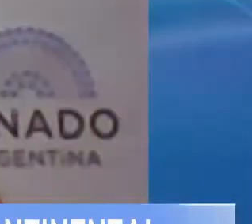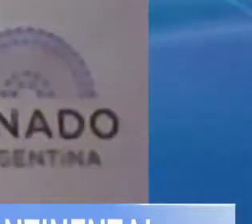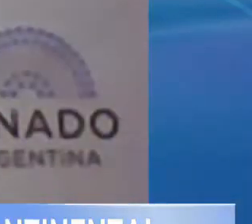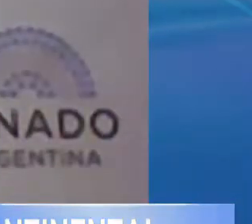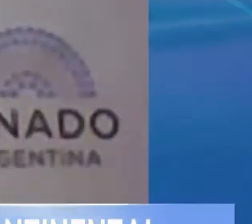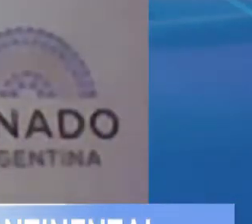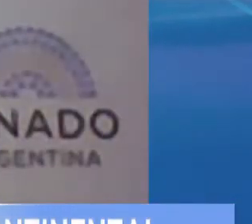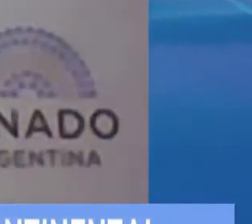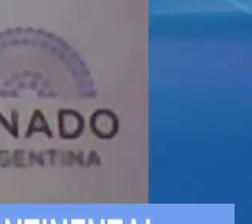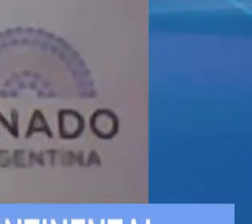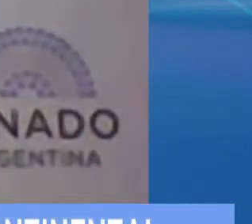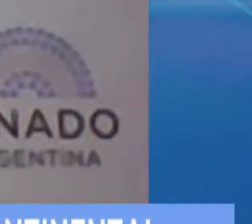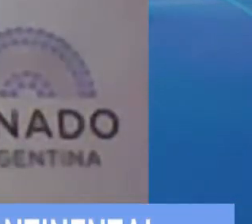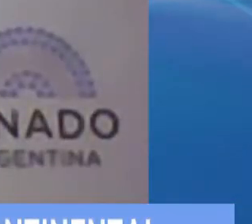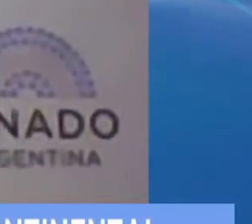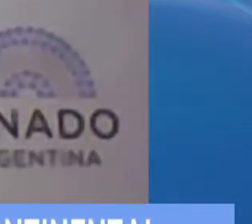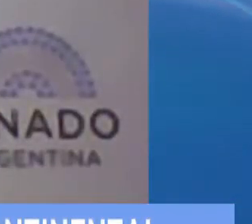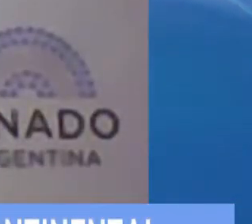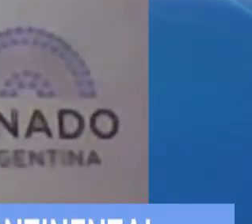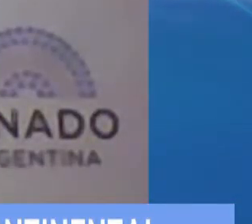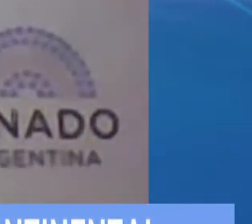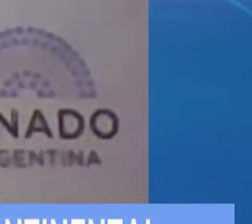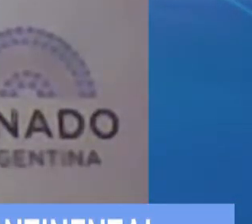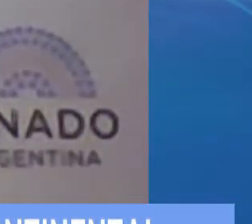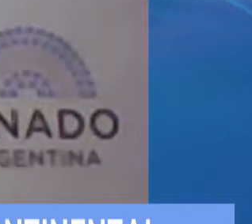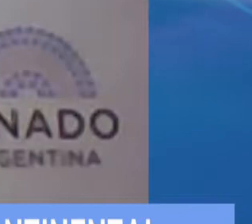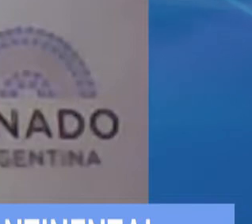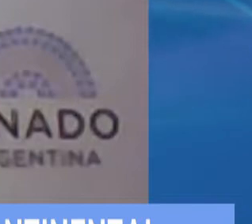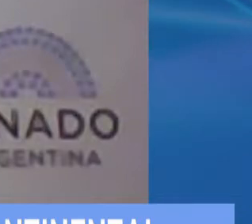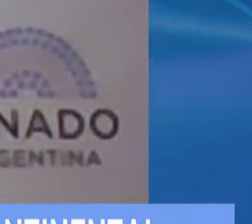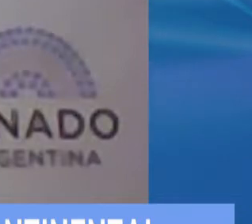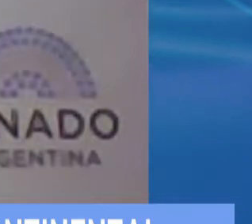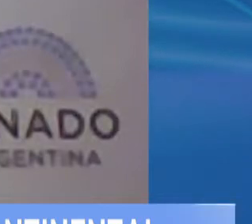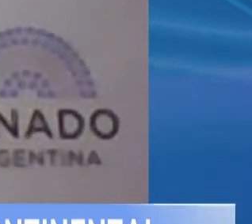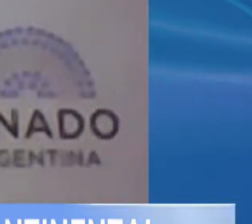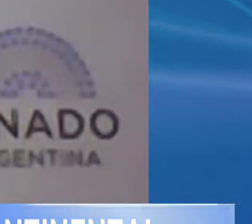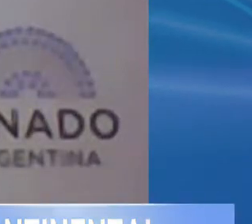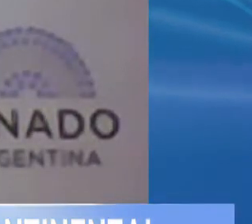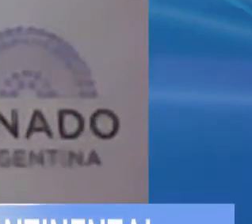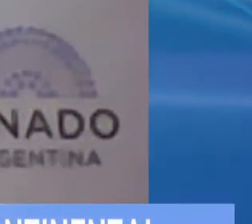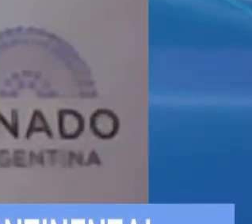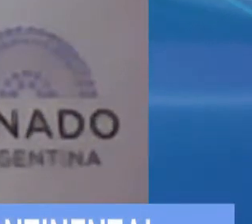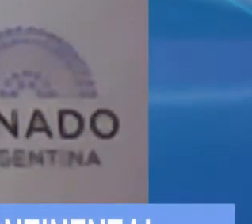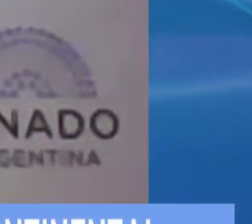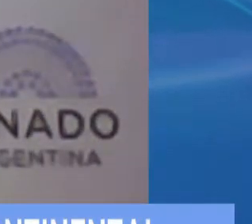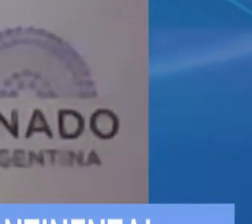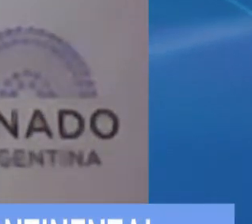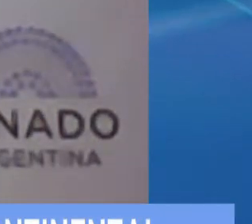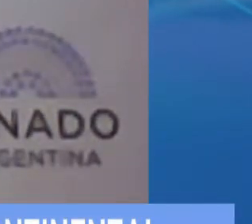Y buenas tardes, señor presidente. ¿Me escucha? Sí, perfecto, senadora. Qué importante